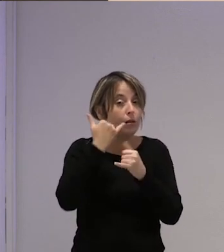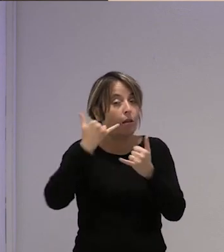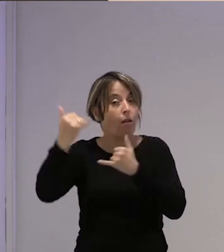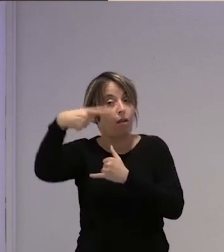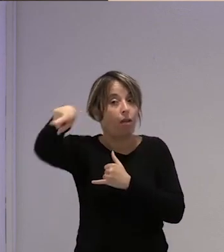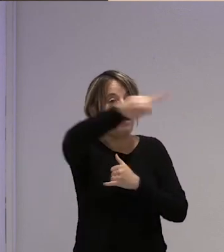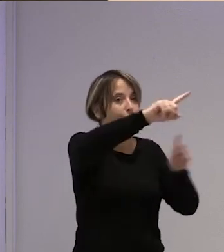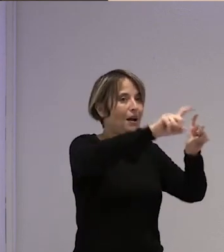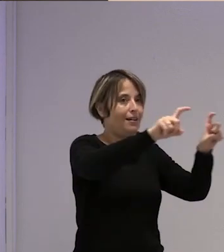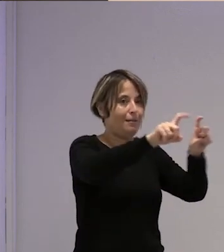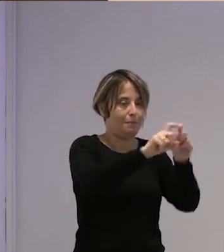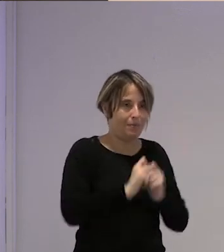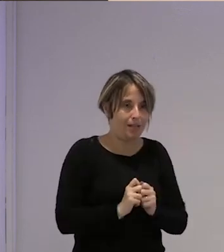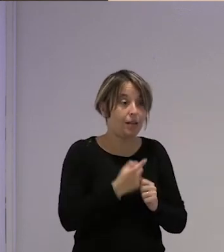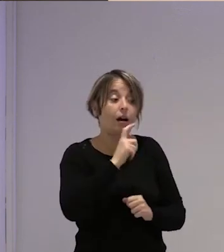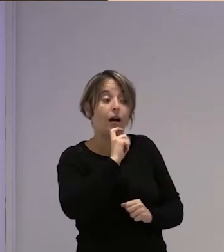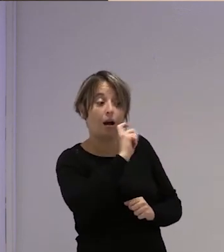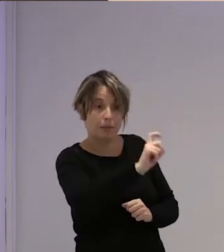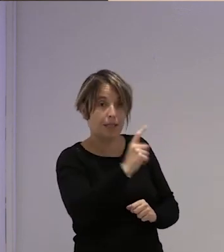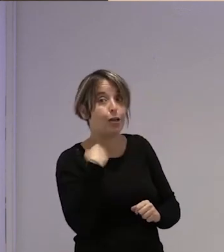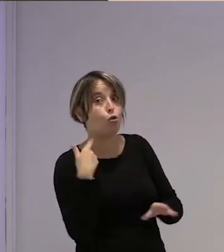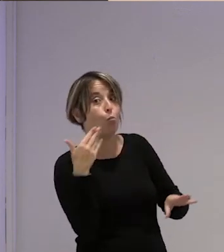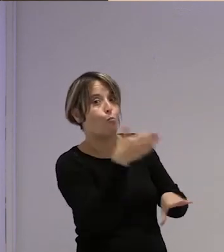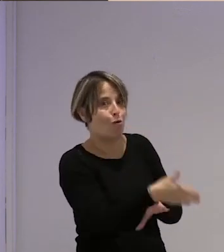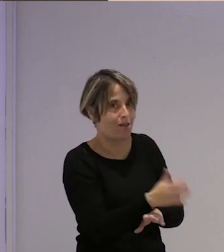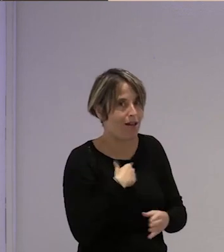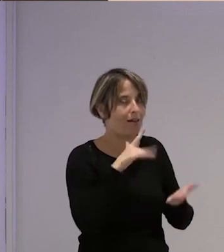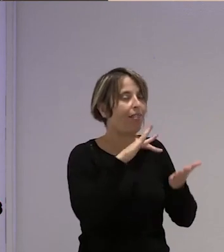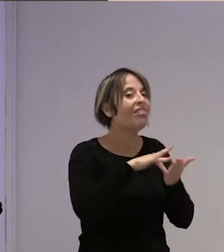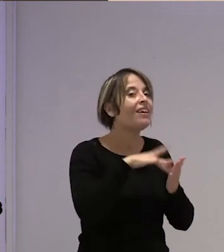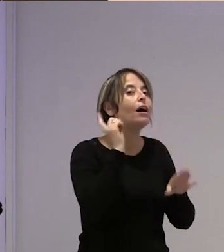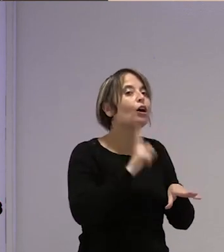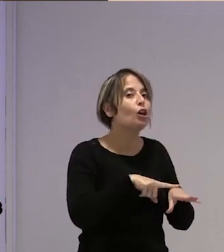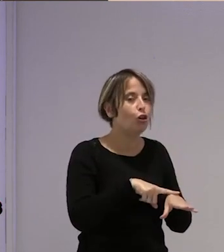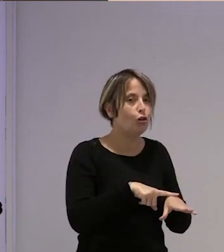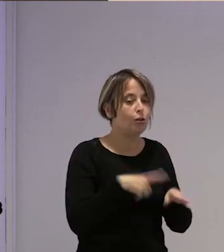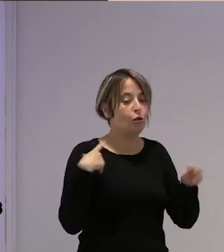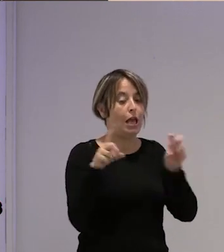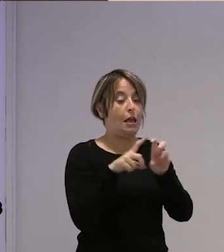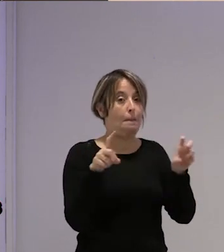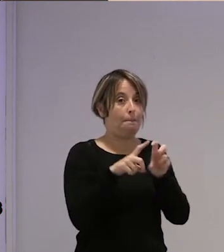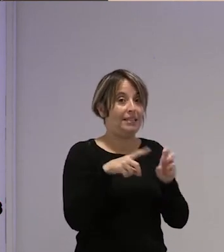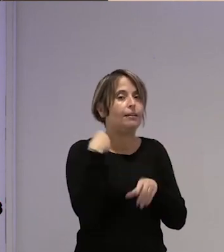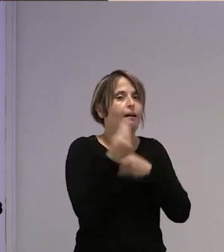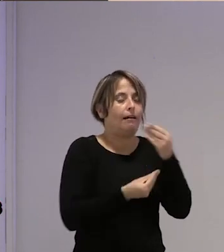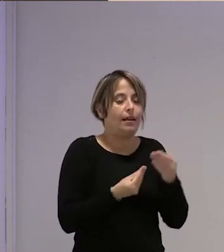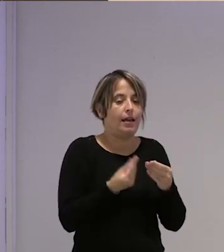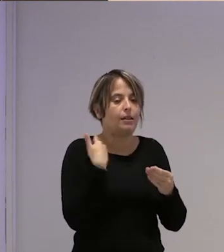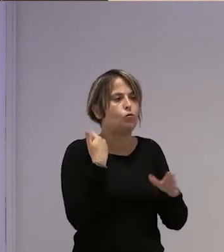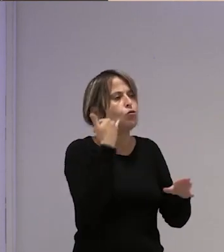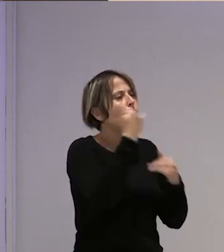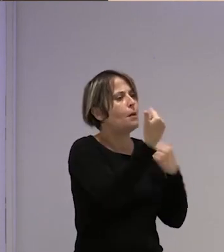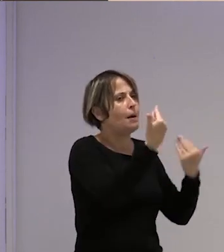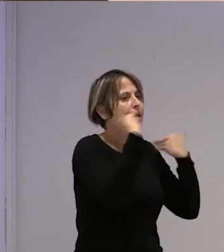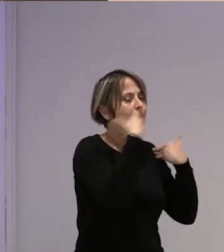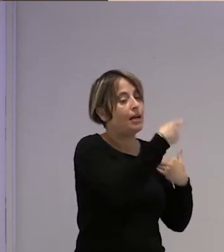llamar a la empresa avisarle de qué va qué día va a qué hora va entonces el empresario lo que hace es llamar al encargado el